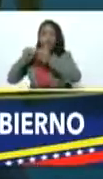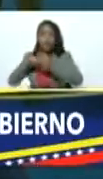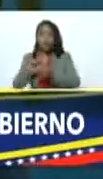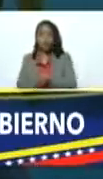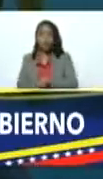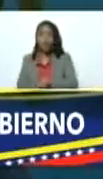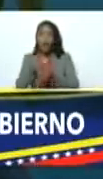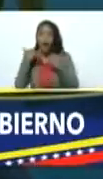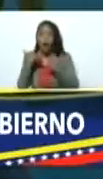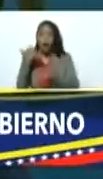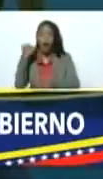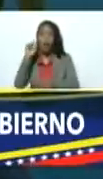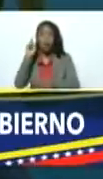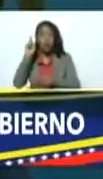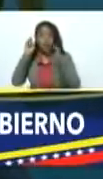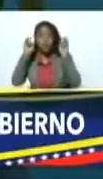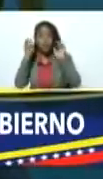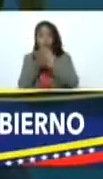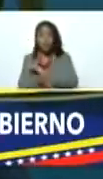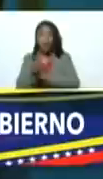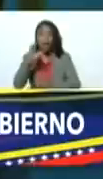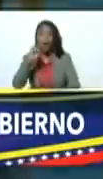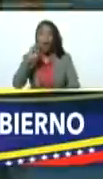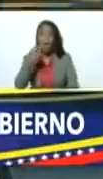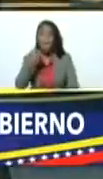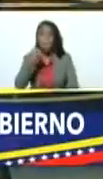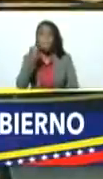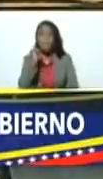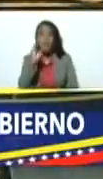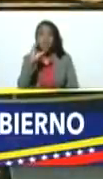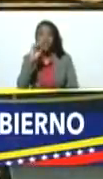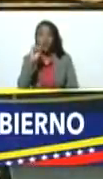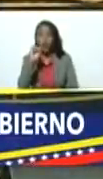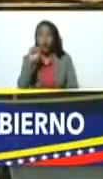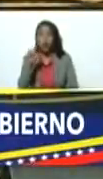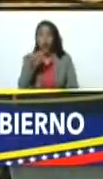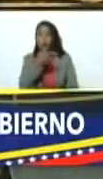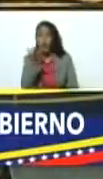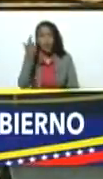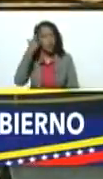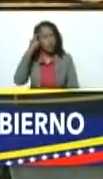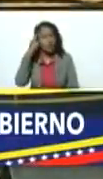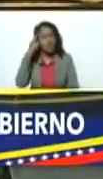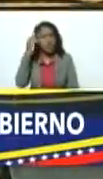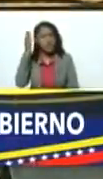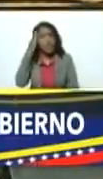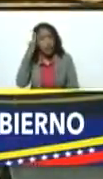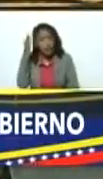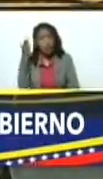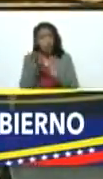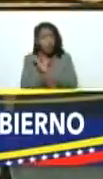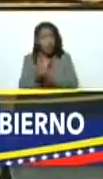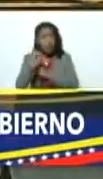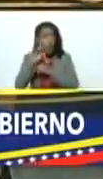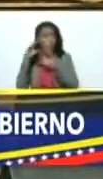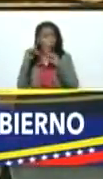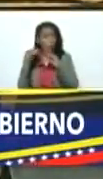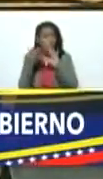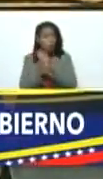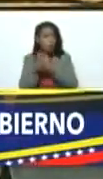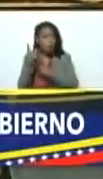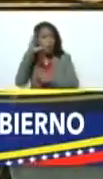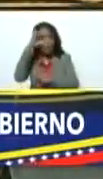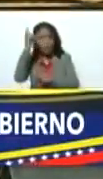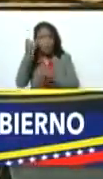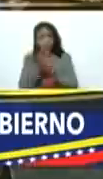ahora tenemos un temita con la Omicron no sé si ustedes lo sabían no lo hablaste tú del